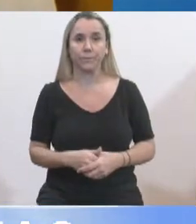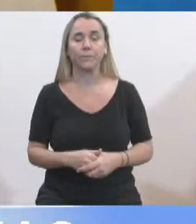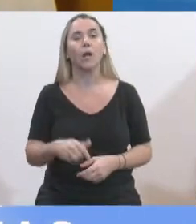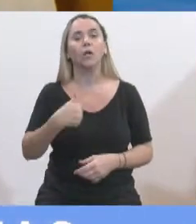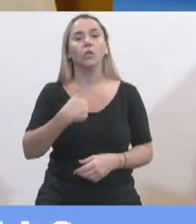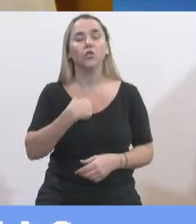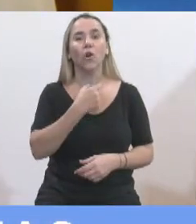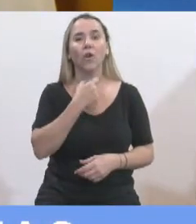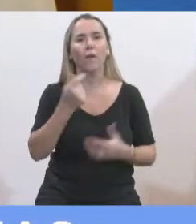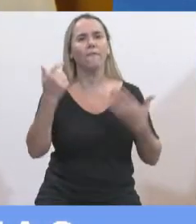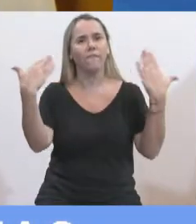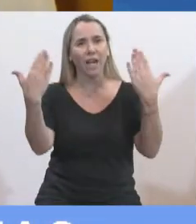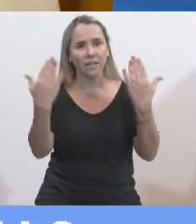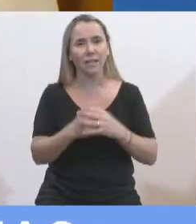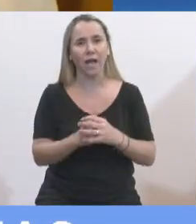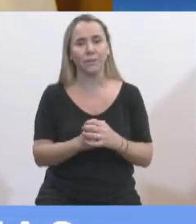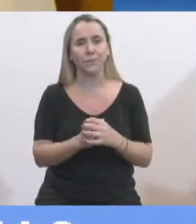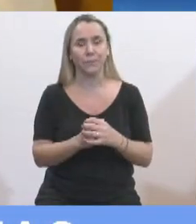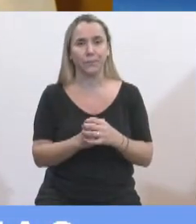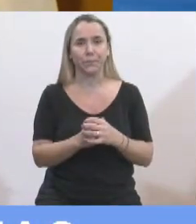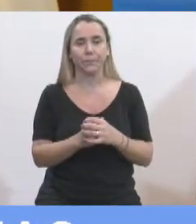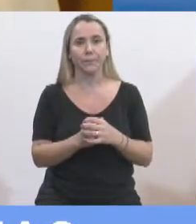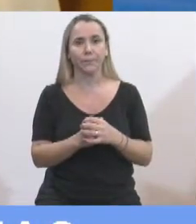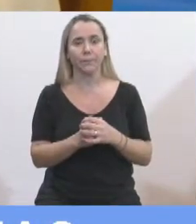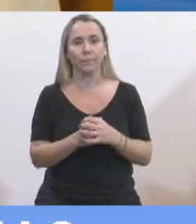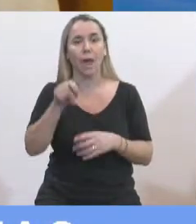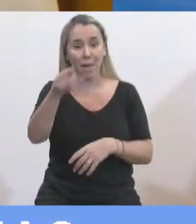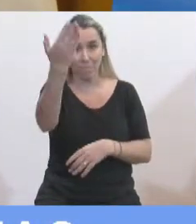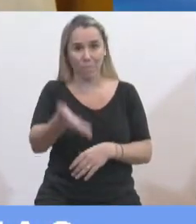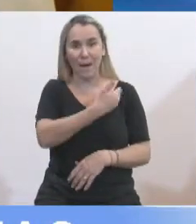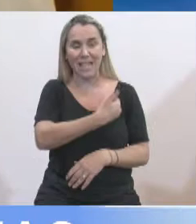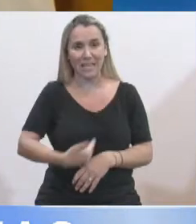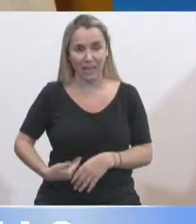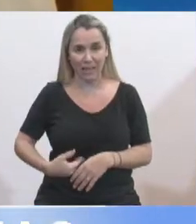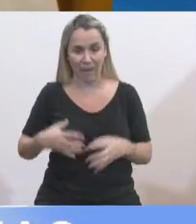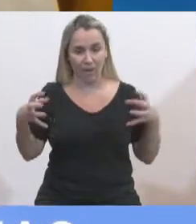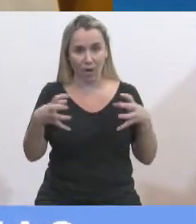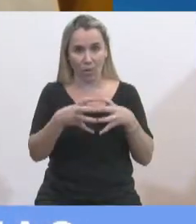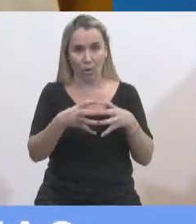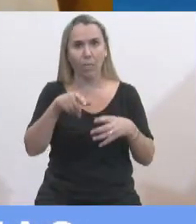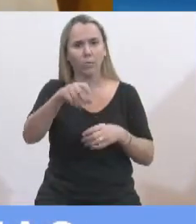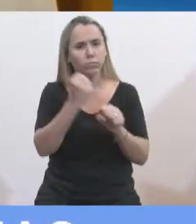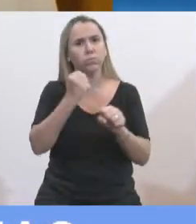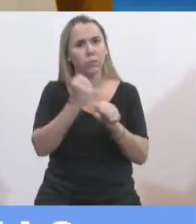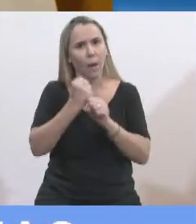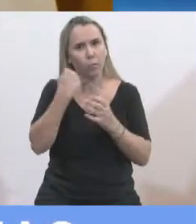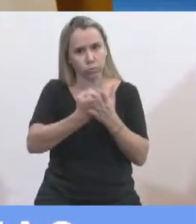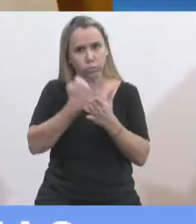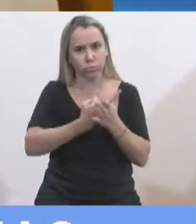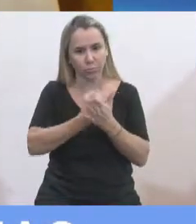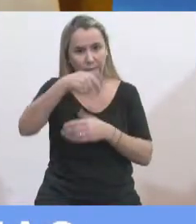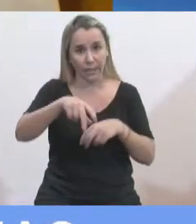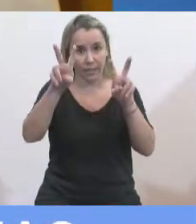Yo quiero felicitar a la presidenta del cuerpo que trabajó arduamente en este tema,